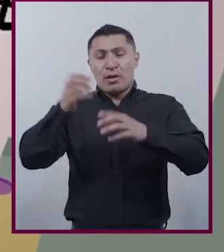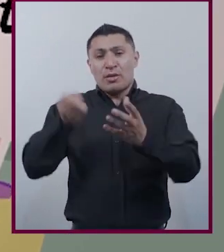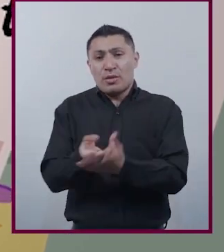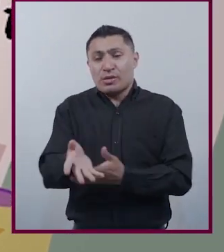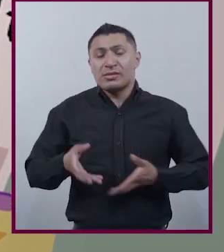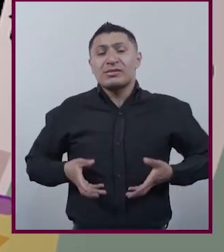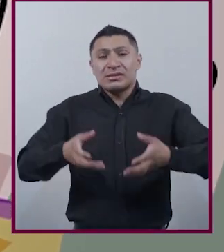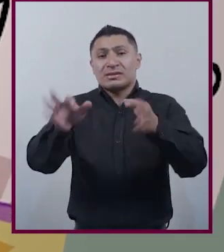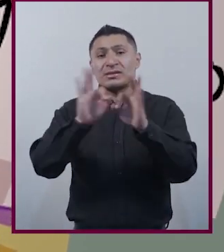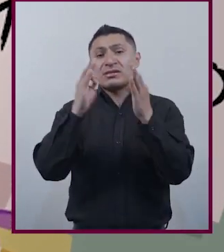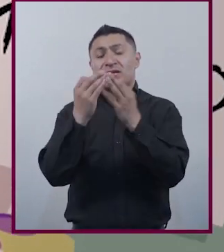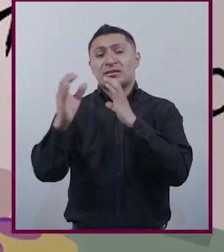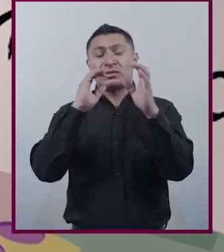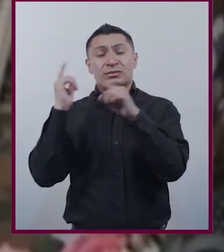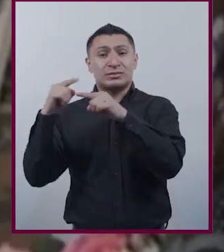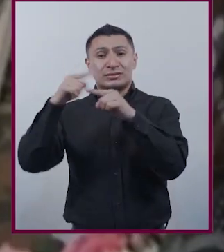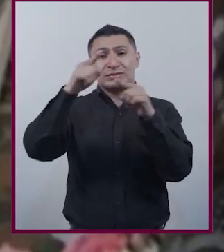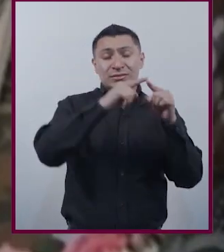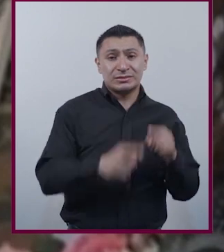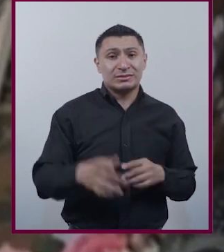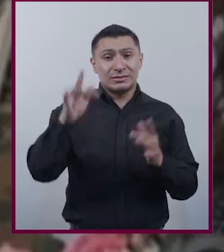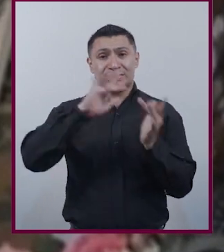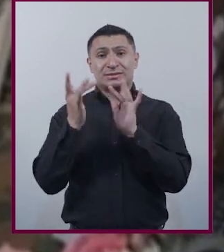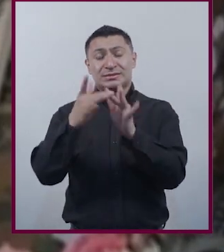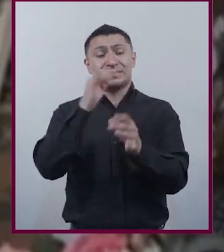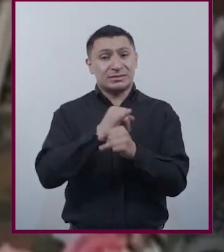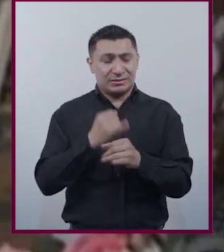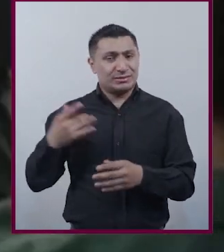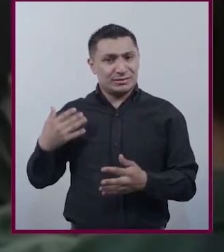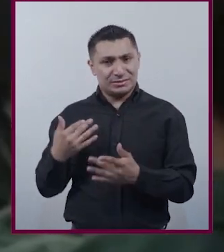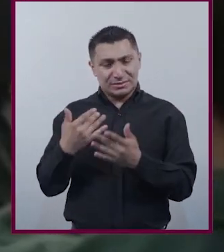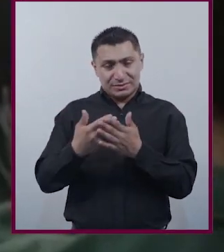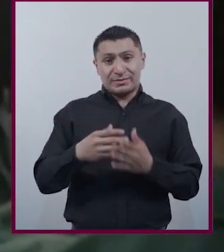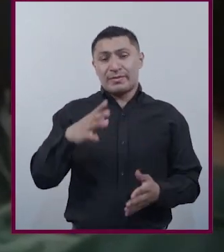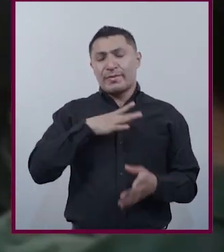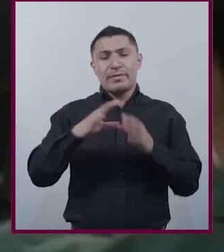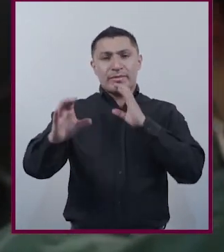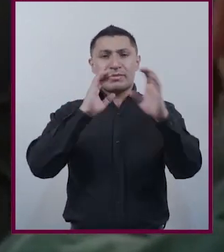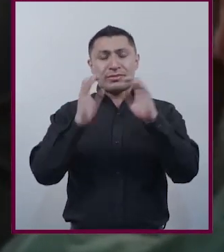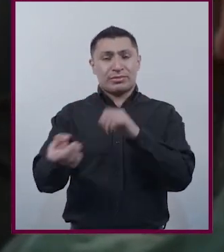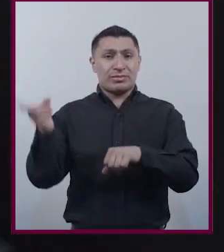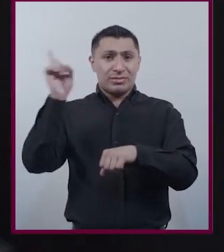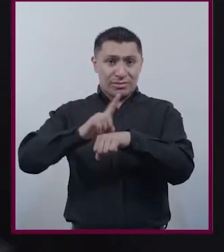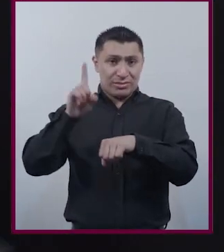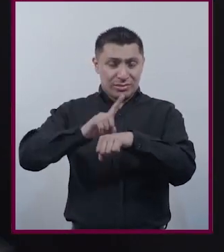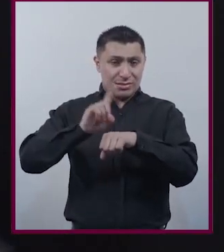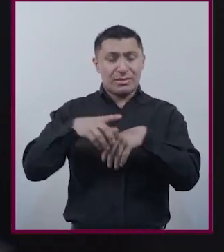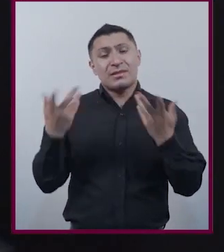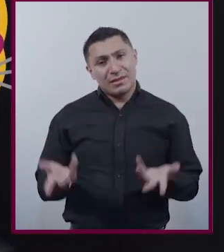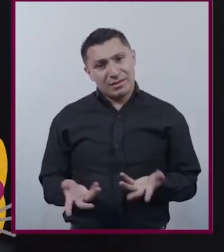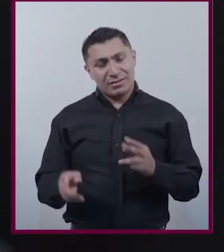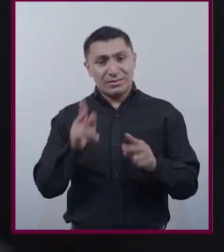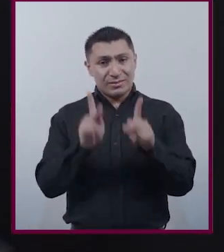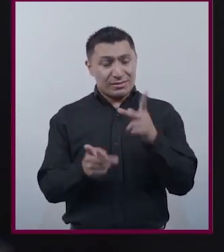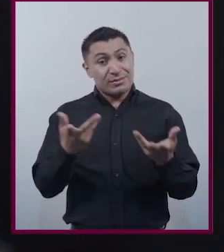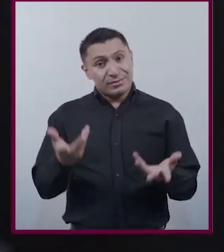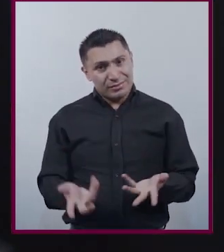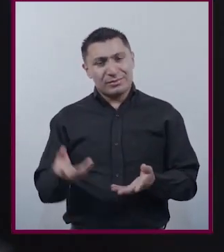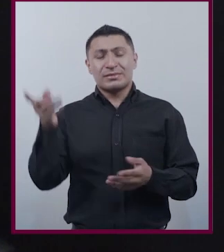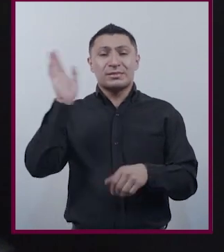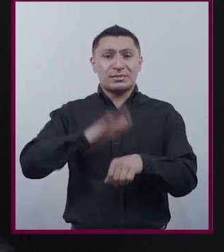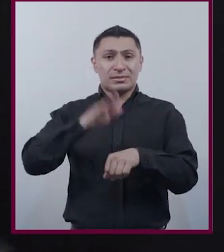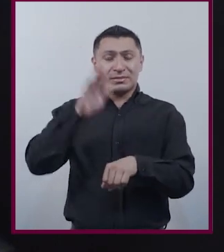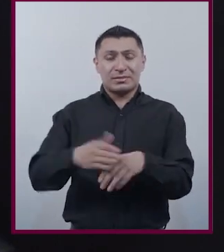medios de comunicación y redes sociales últimamente Y en nuestras conversaciones diarias, ¿a poco no? Cada vez se habla más del